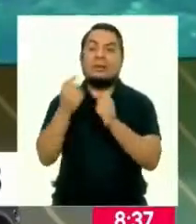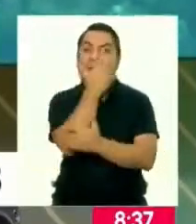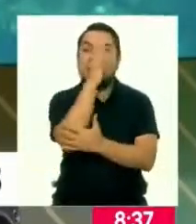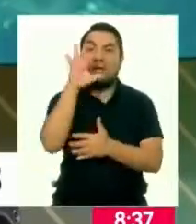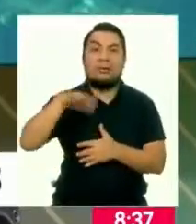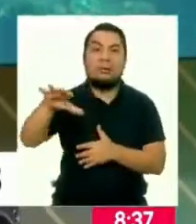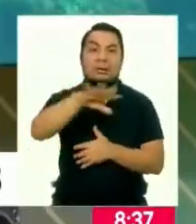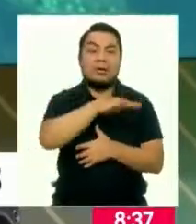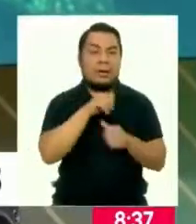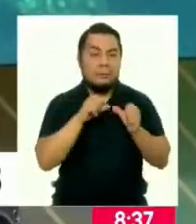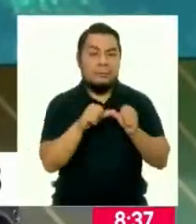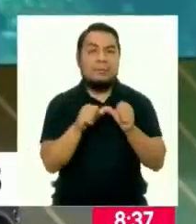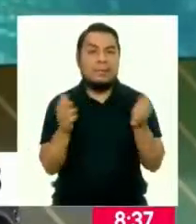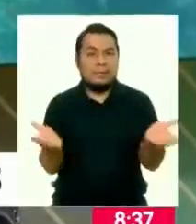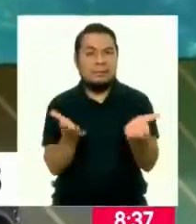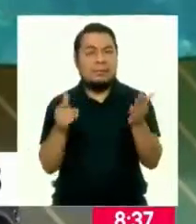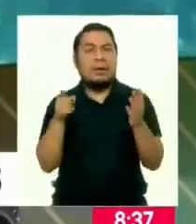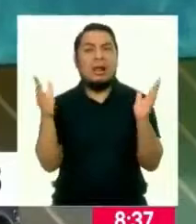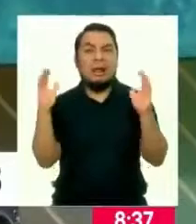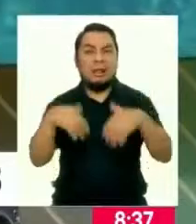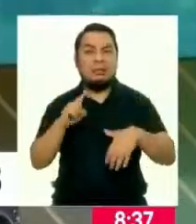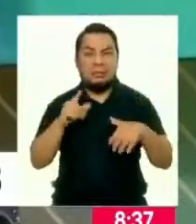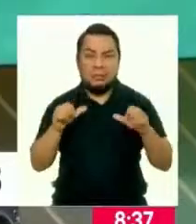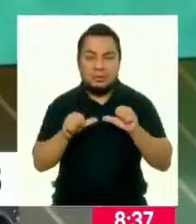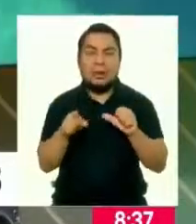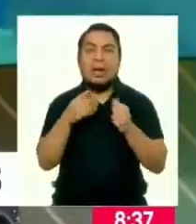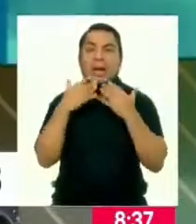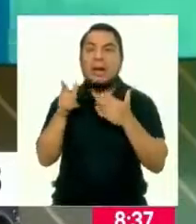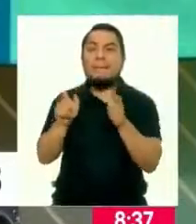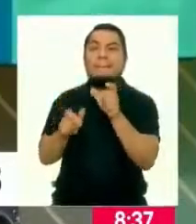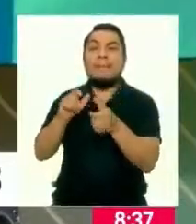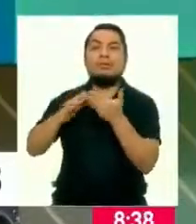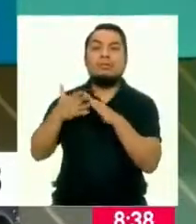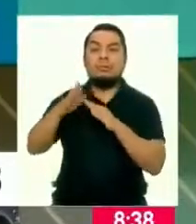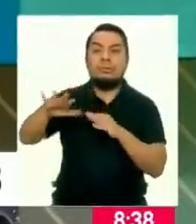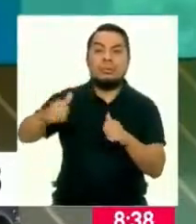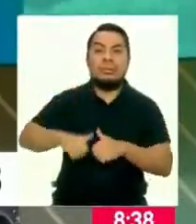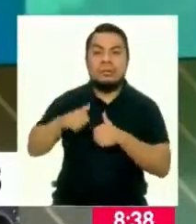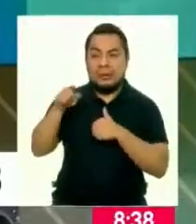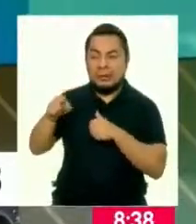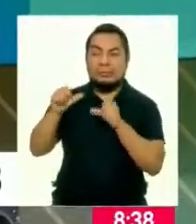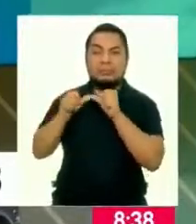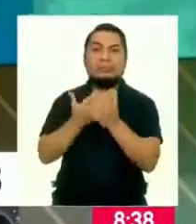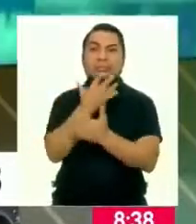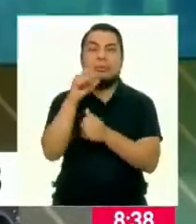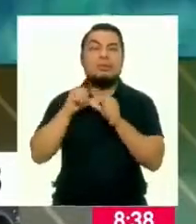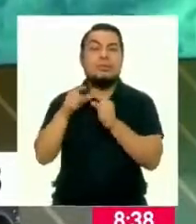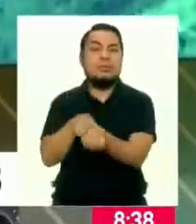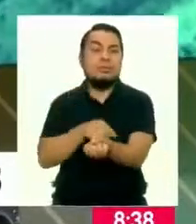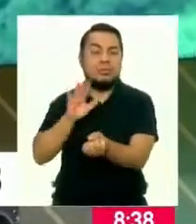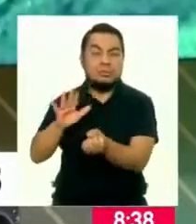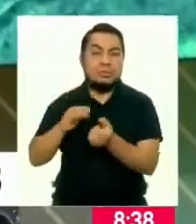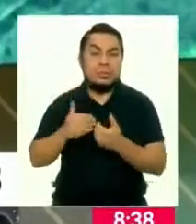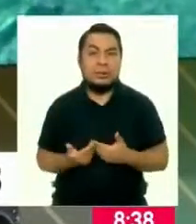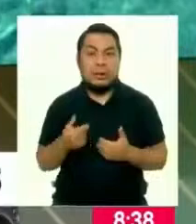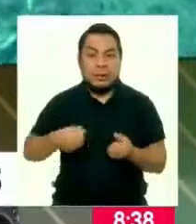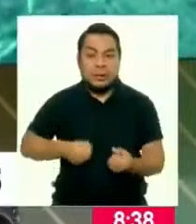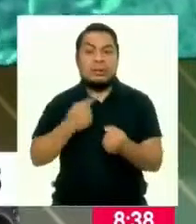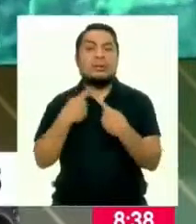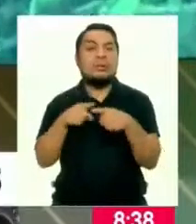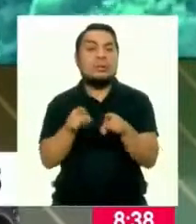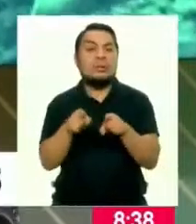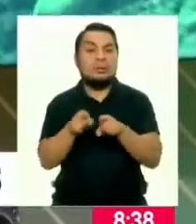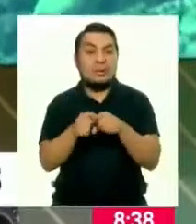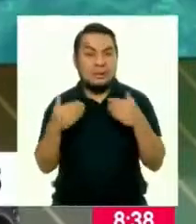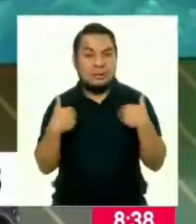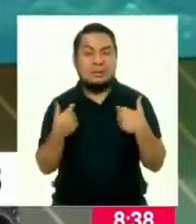biológica que tenemos gracias a esas comunidades, a las comunidades que mantienen esa tradición, porque no solamente es la agricultura, sino además